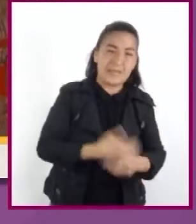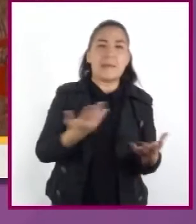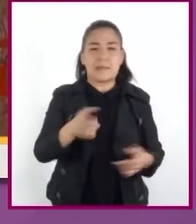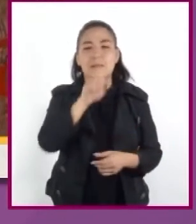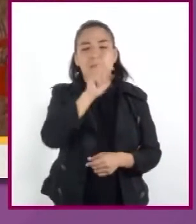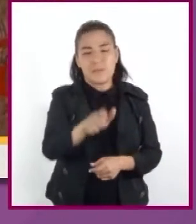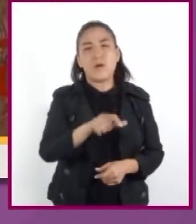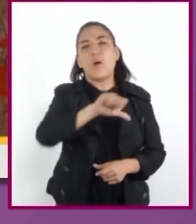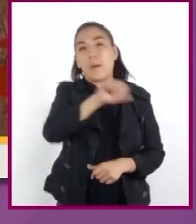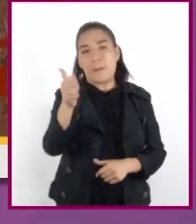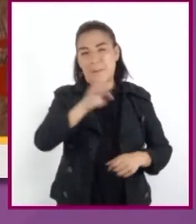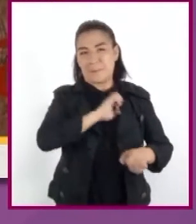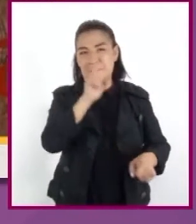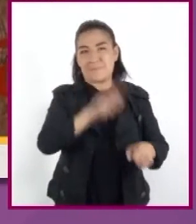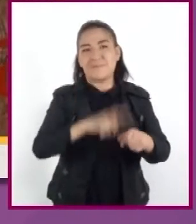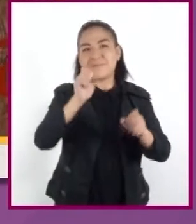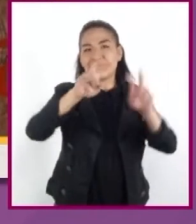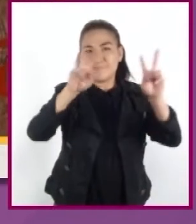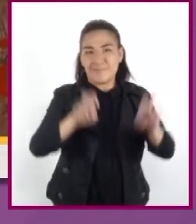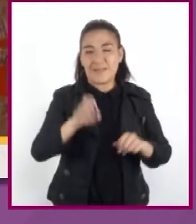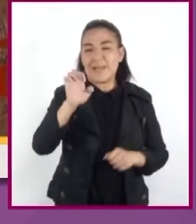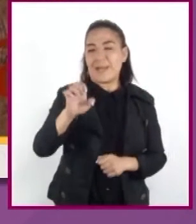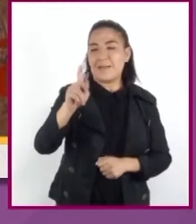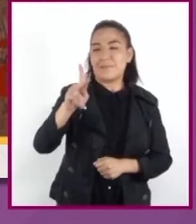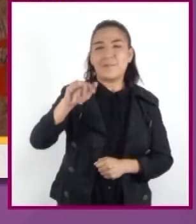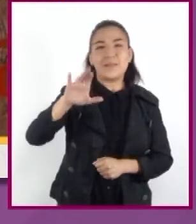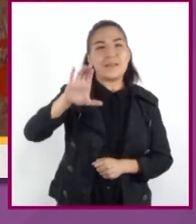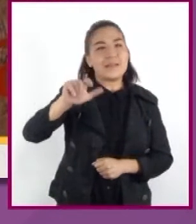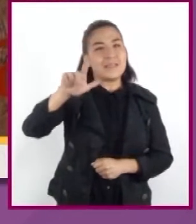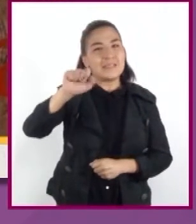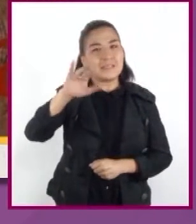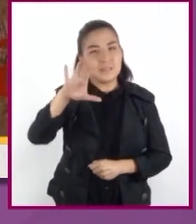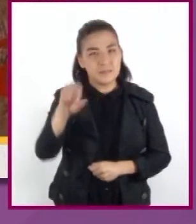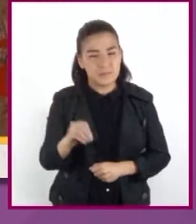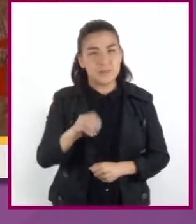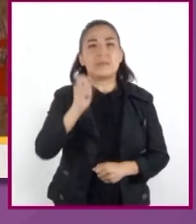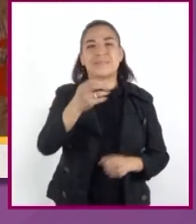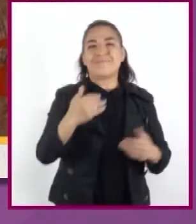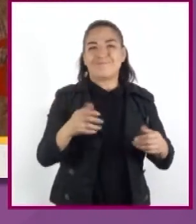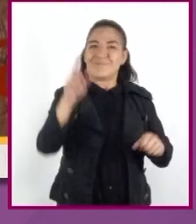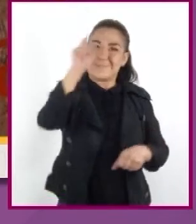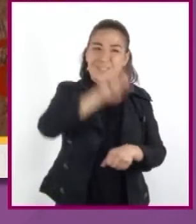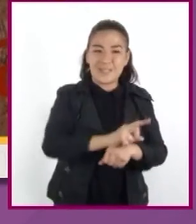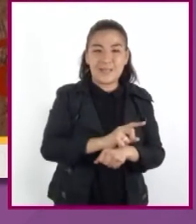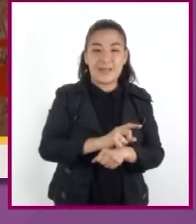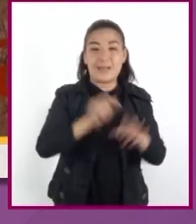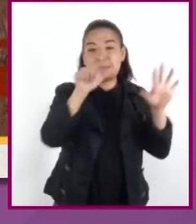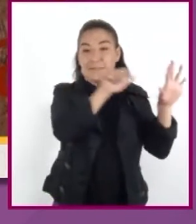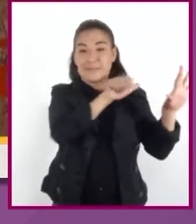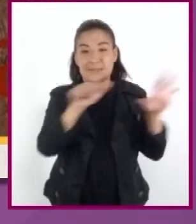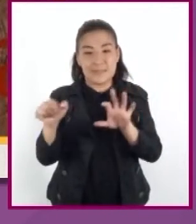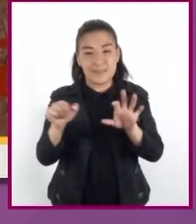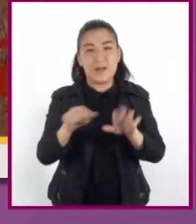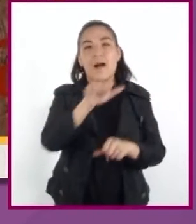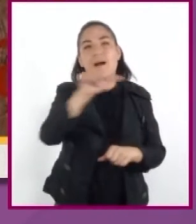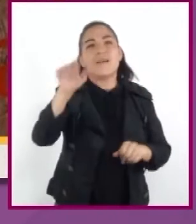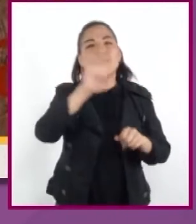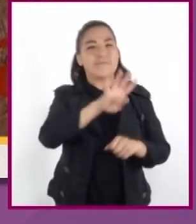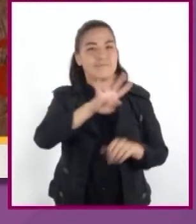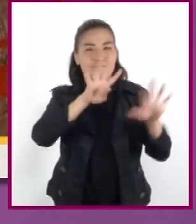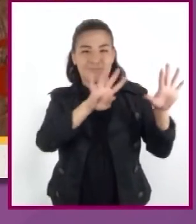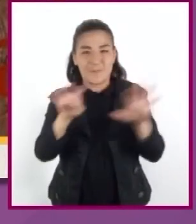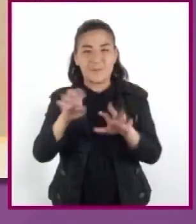llamado por algunos especialistas epiclásico, comprendió aproximadamente del año 600 al 900.